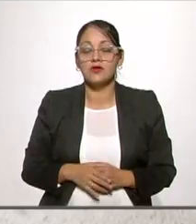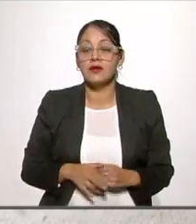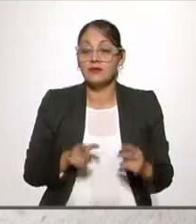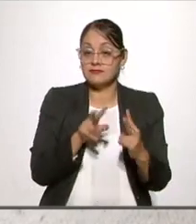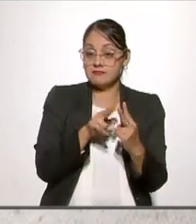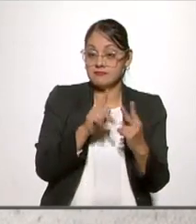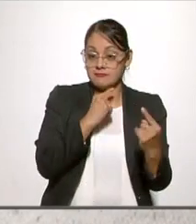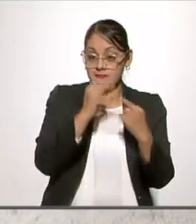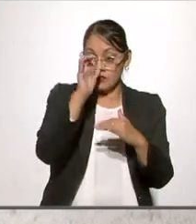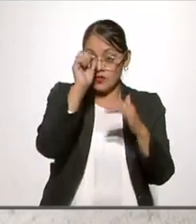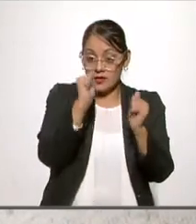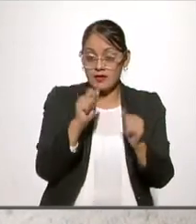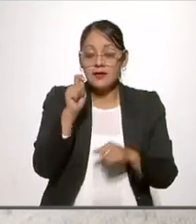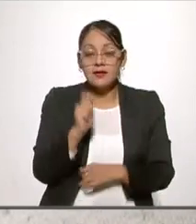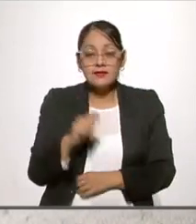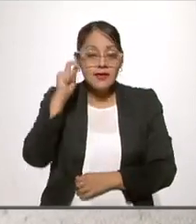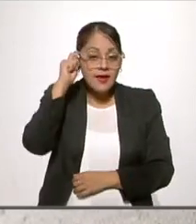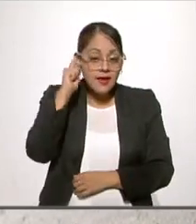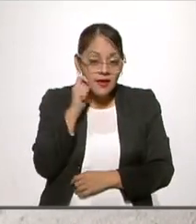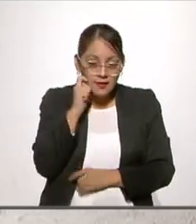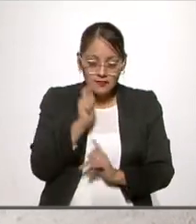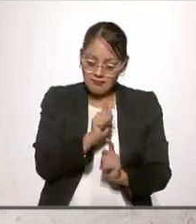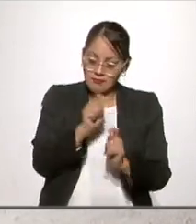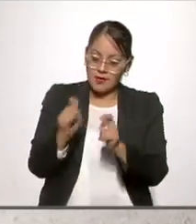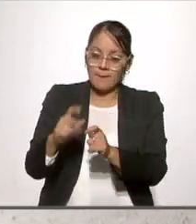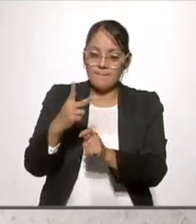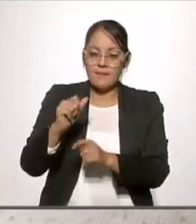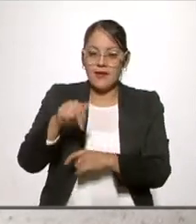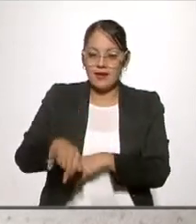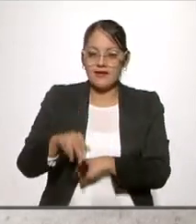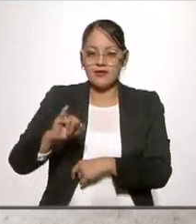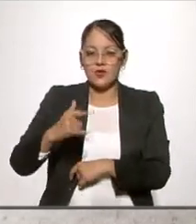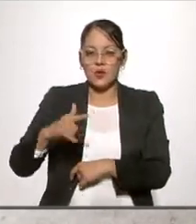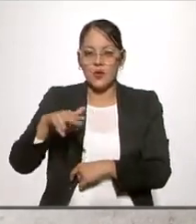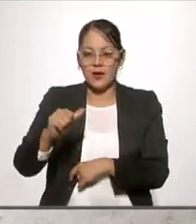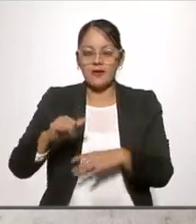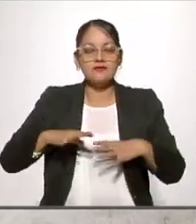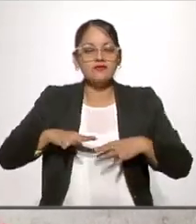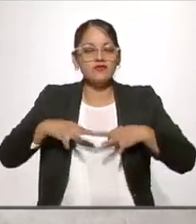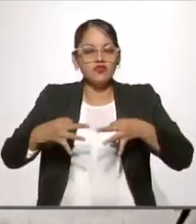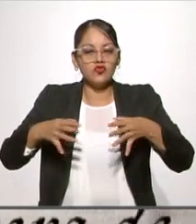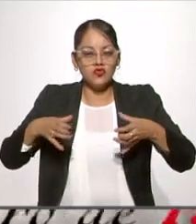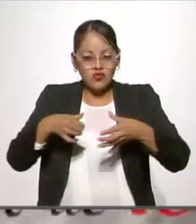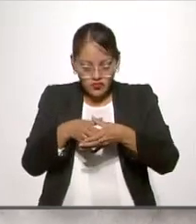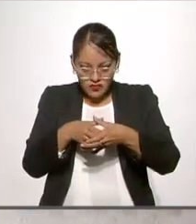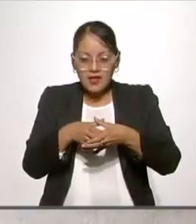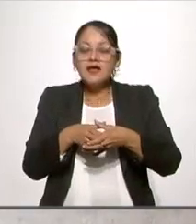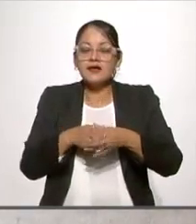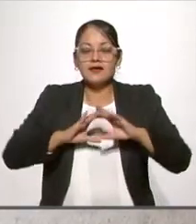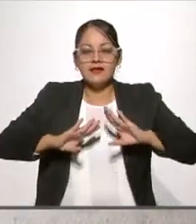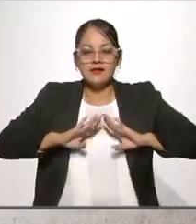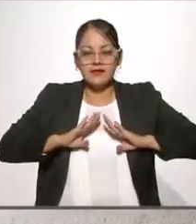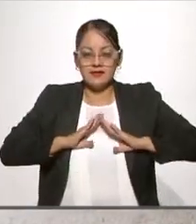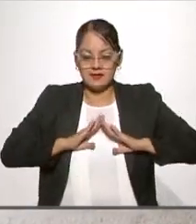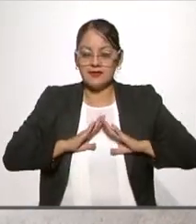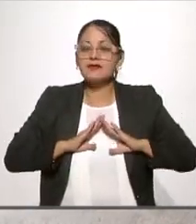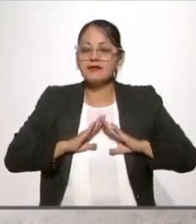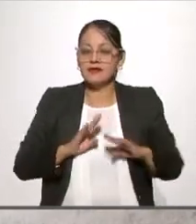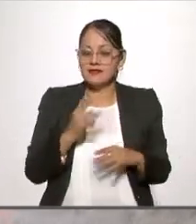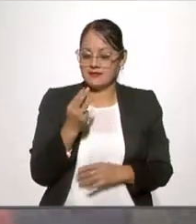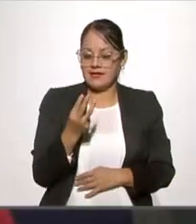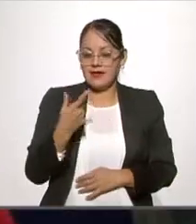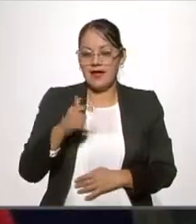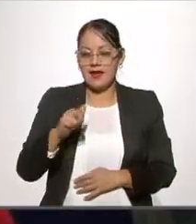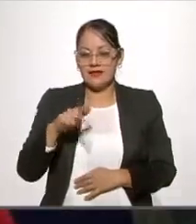fue la adhesión de Guerrero al Plan de Iguala y la formación del Ejército de las Tres Garantías, con lo que se consumó